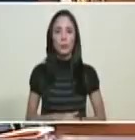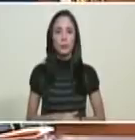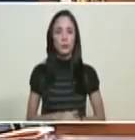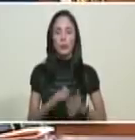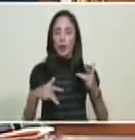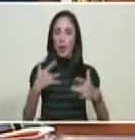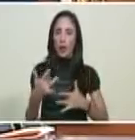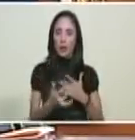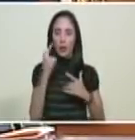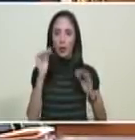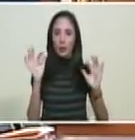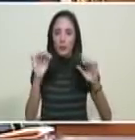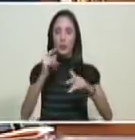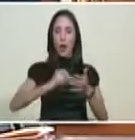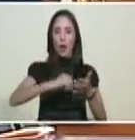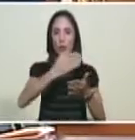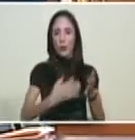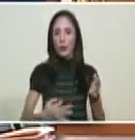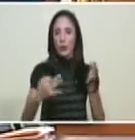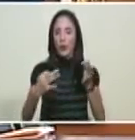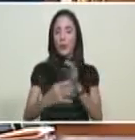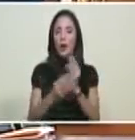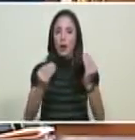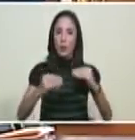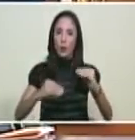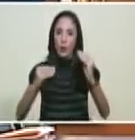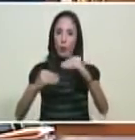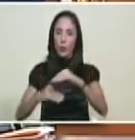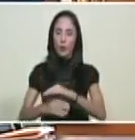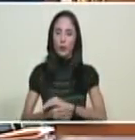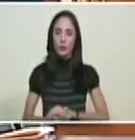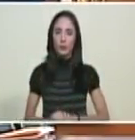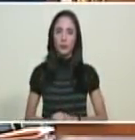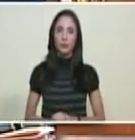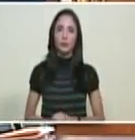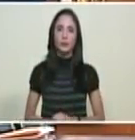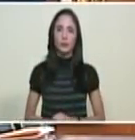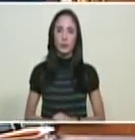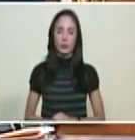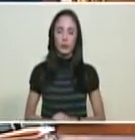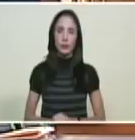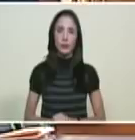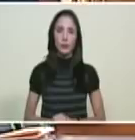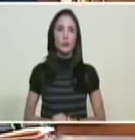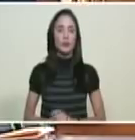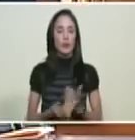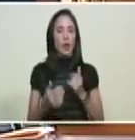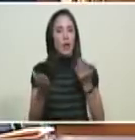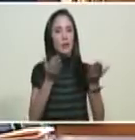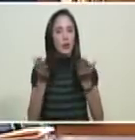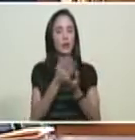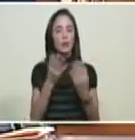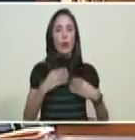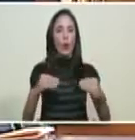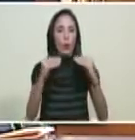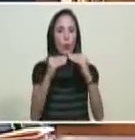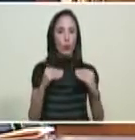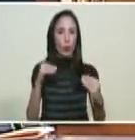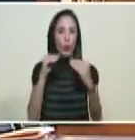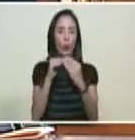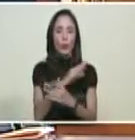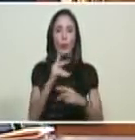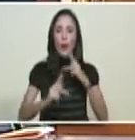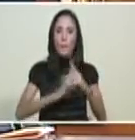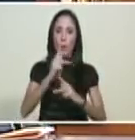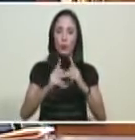acto de firma de acuerdos de servicios conjuntos para la producción